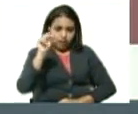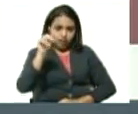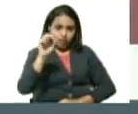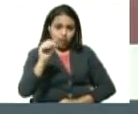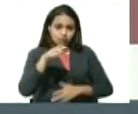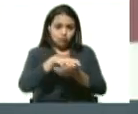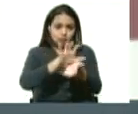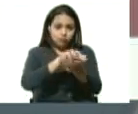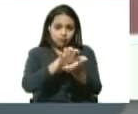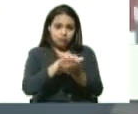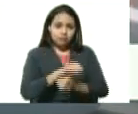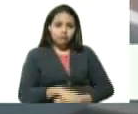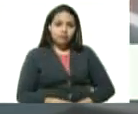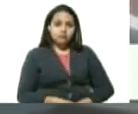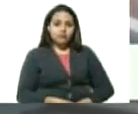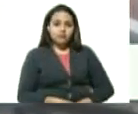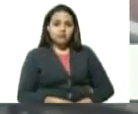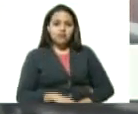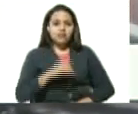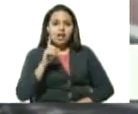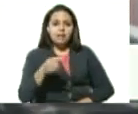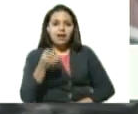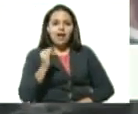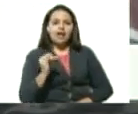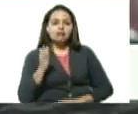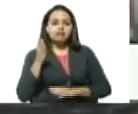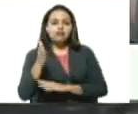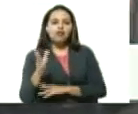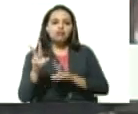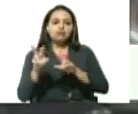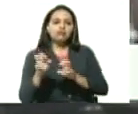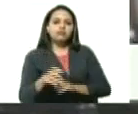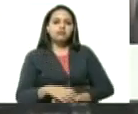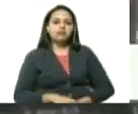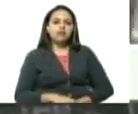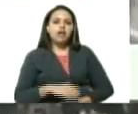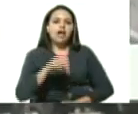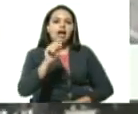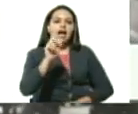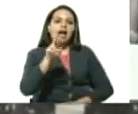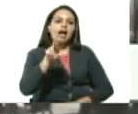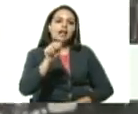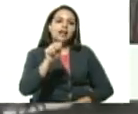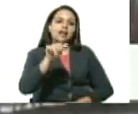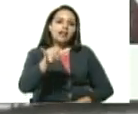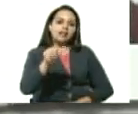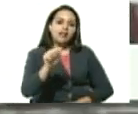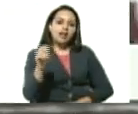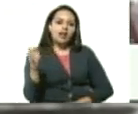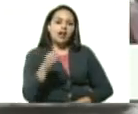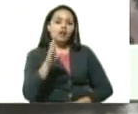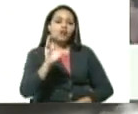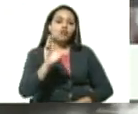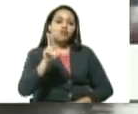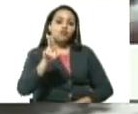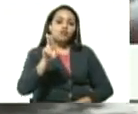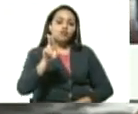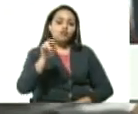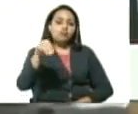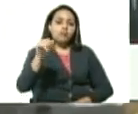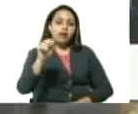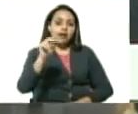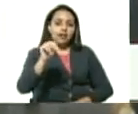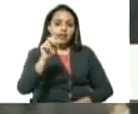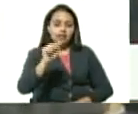en la población de Por la Mar también tenemos la ruta Araya Cumaná y la ruta también que es una